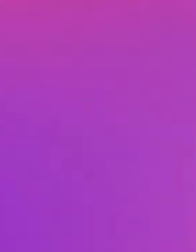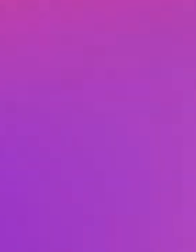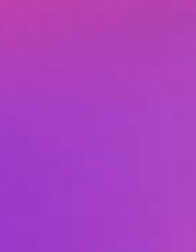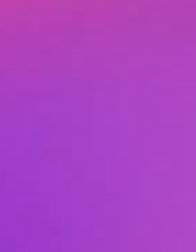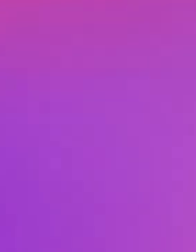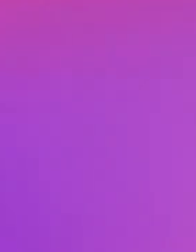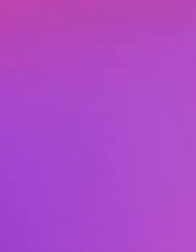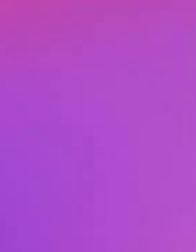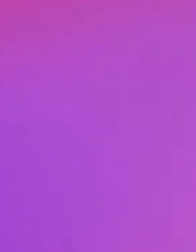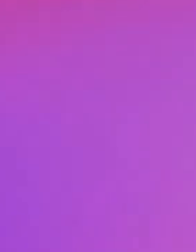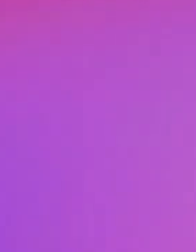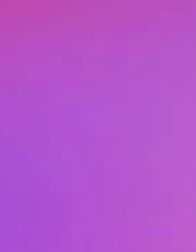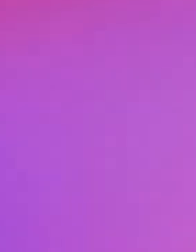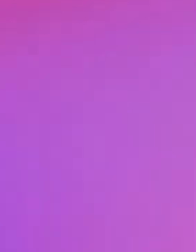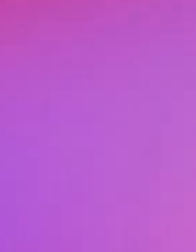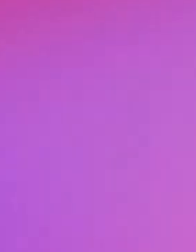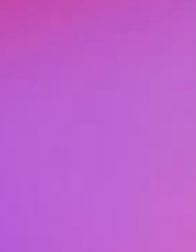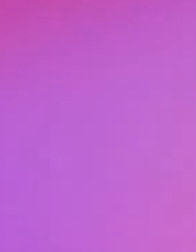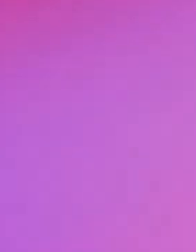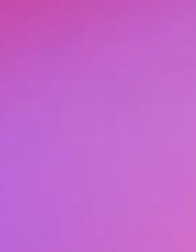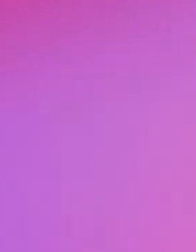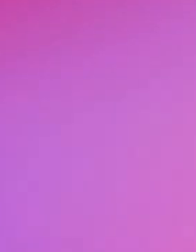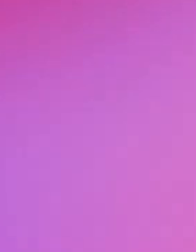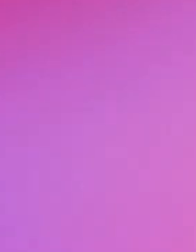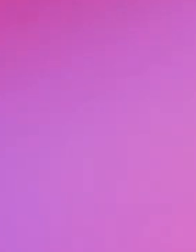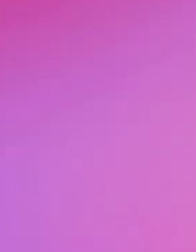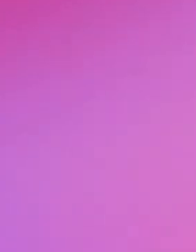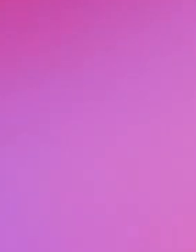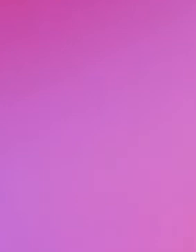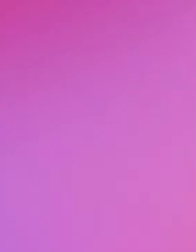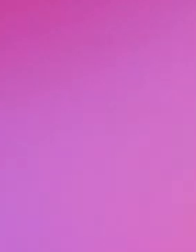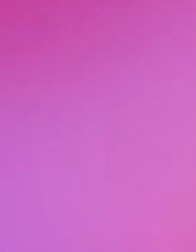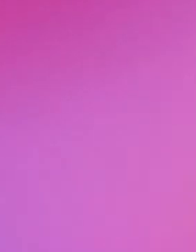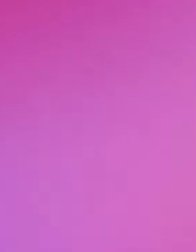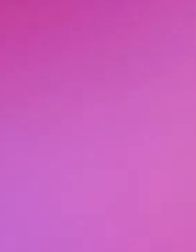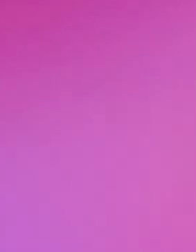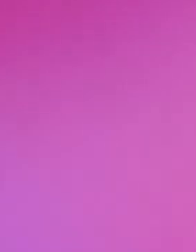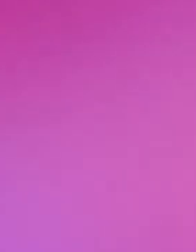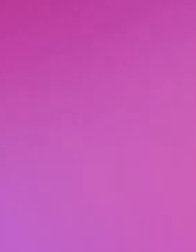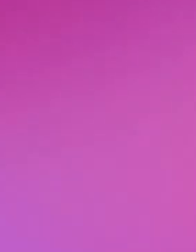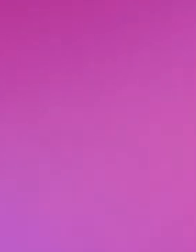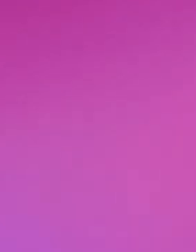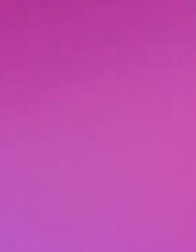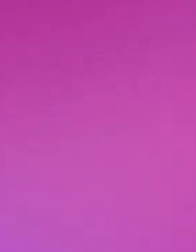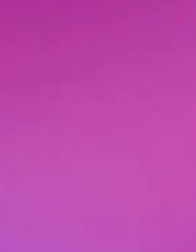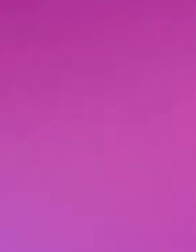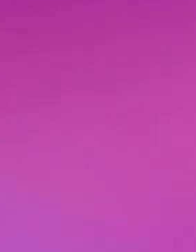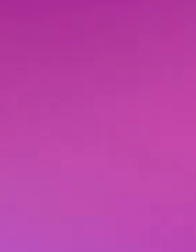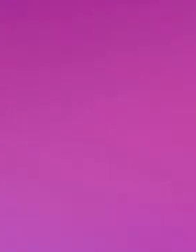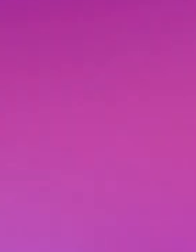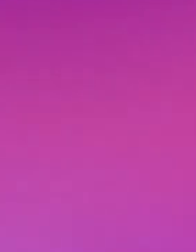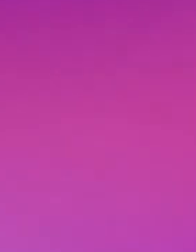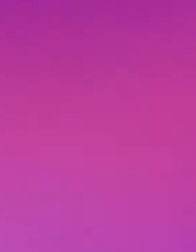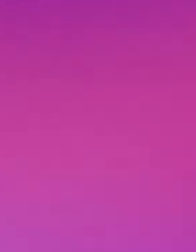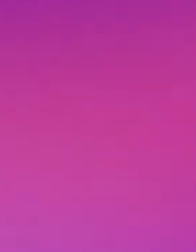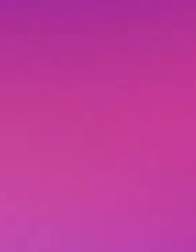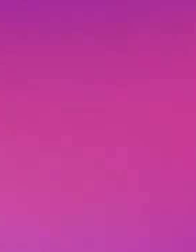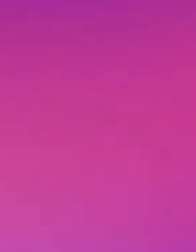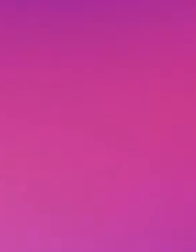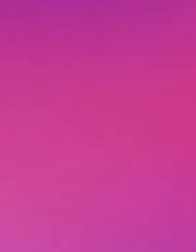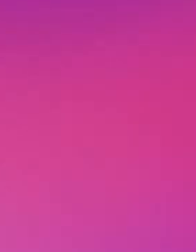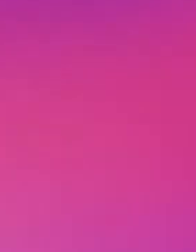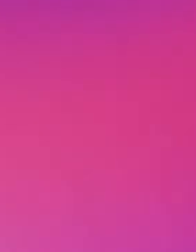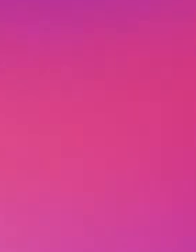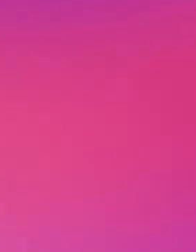Si tienes dudas o necesitas ayuda, llama al Centro de Apoyo Pedagógico a distancia. El número de teléfono para